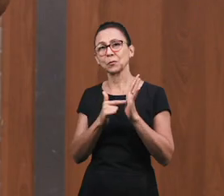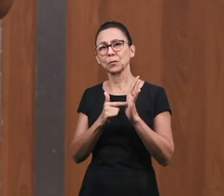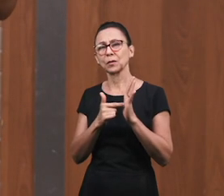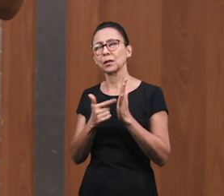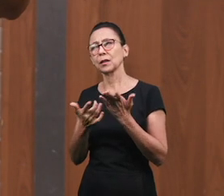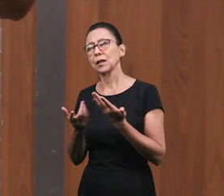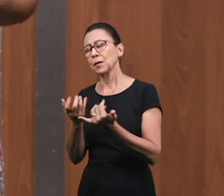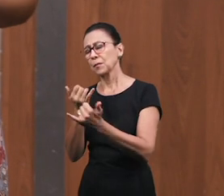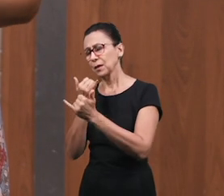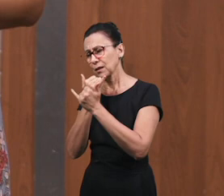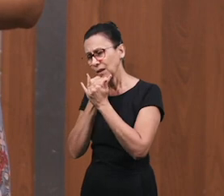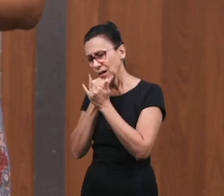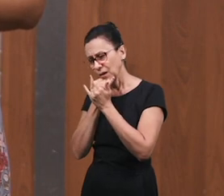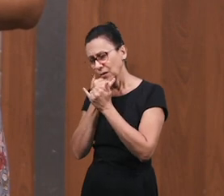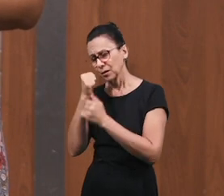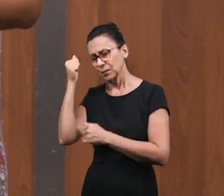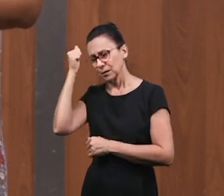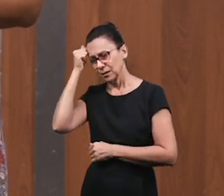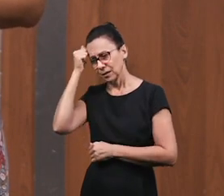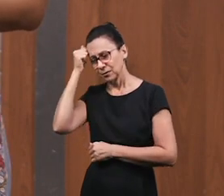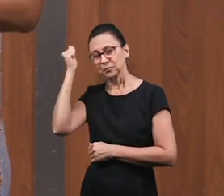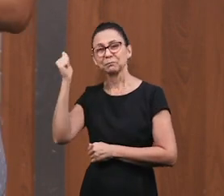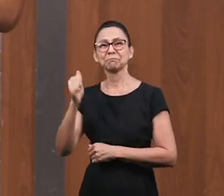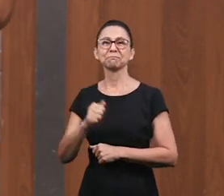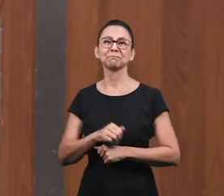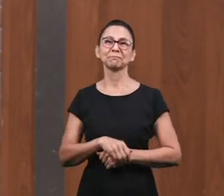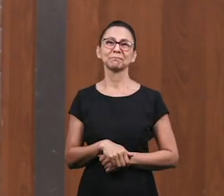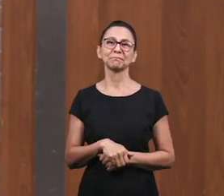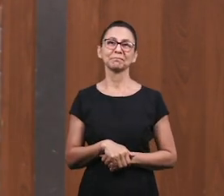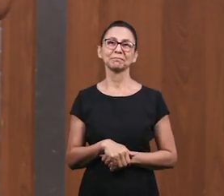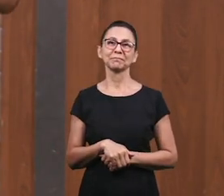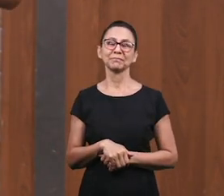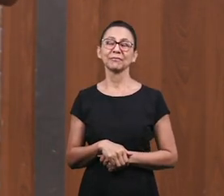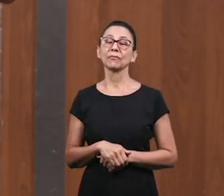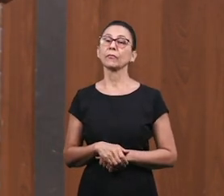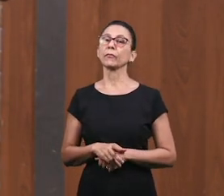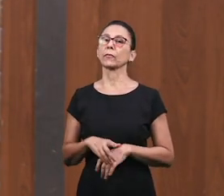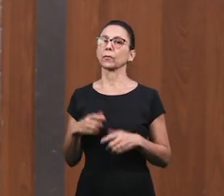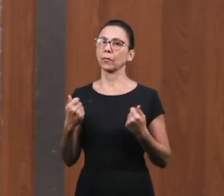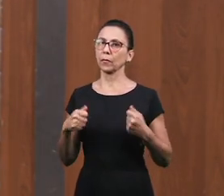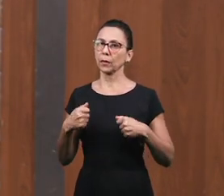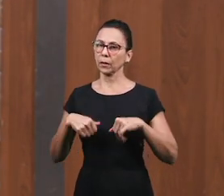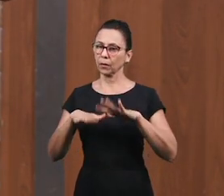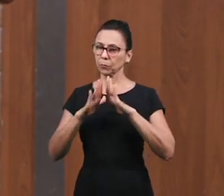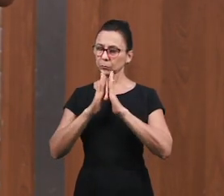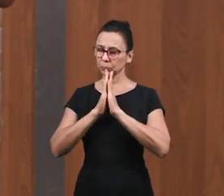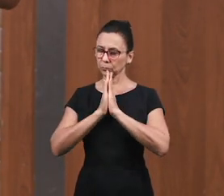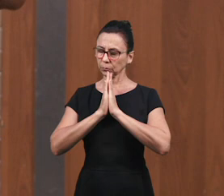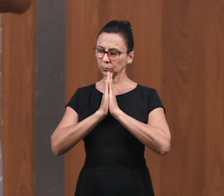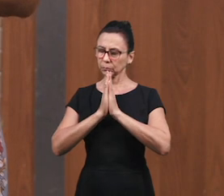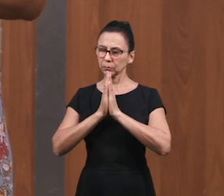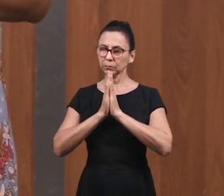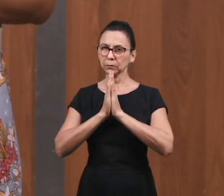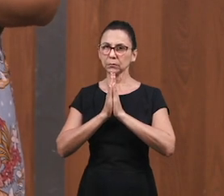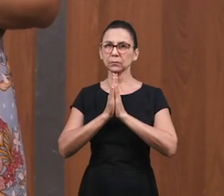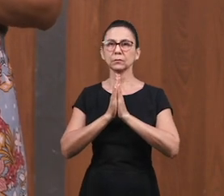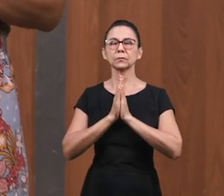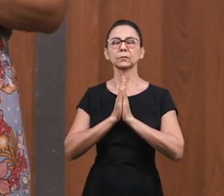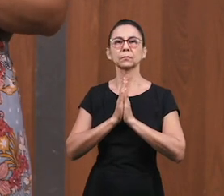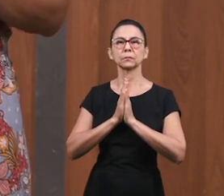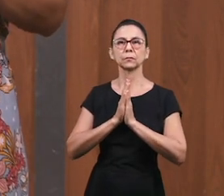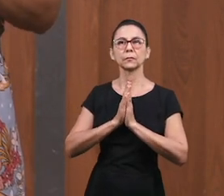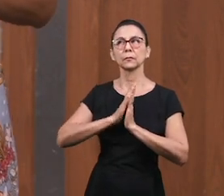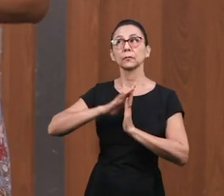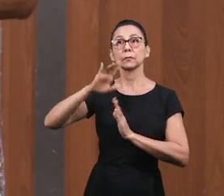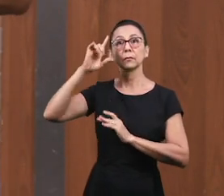Arrepentimiento Pidió Perdón Por Sus Pecados Nosotros Necesitamos Estar En Oración Para Que Podamos Hacer